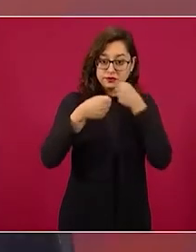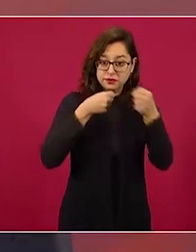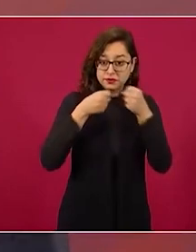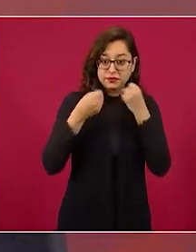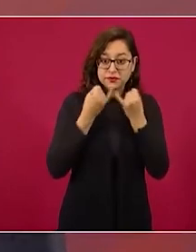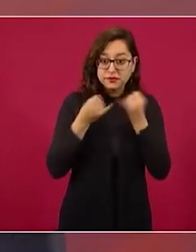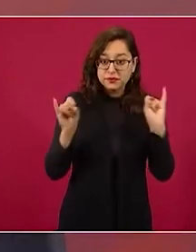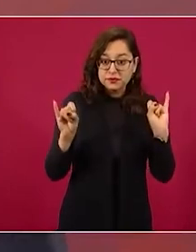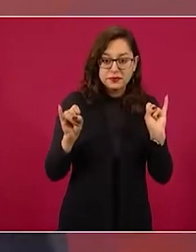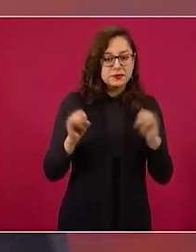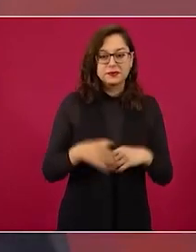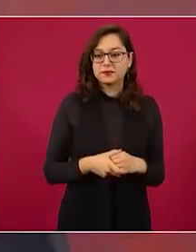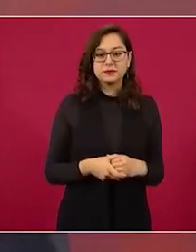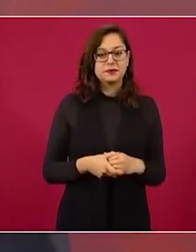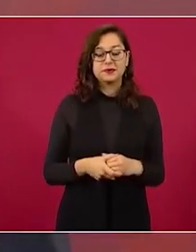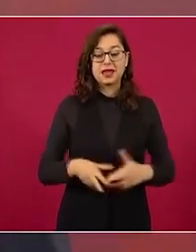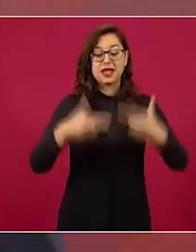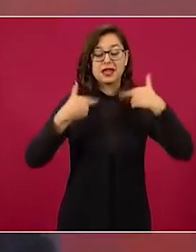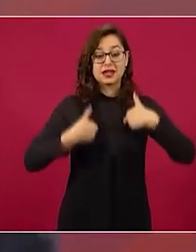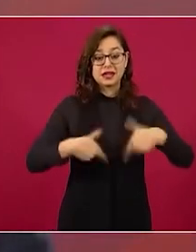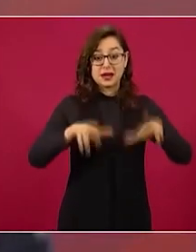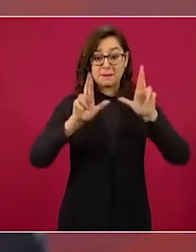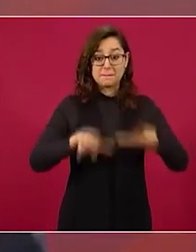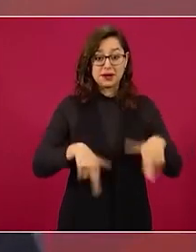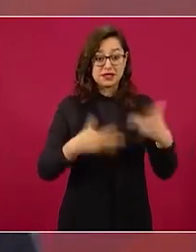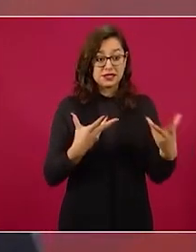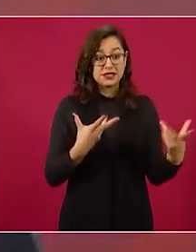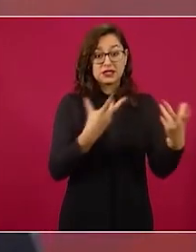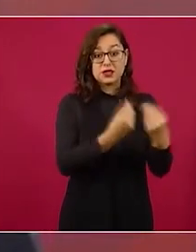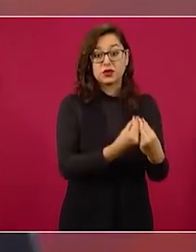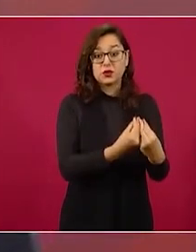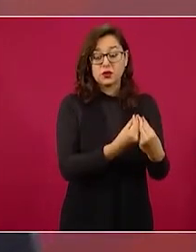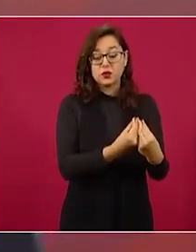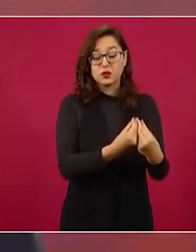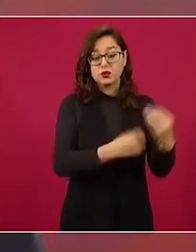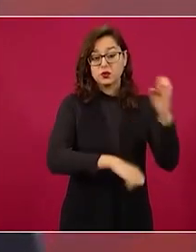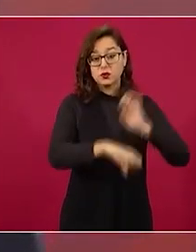no representan al pueblo